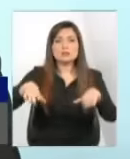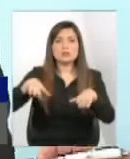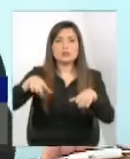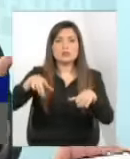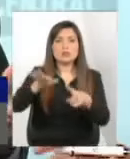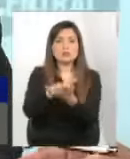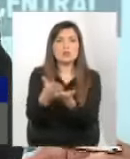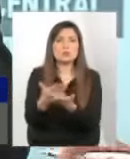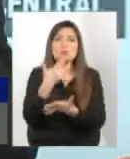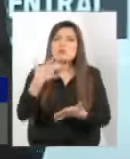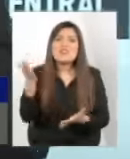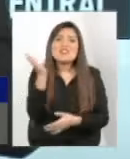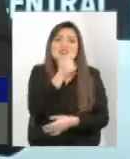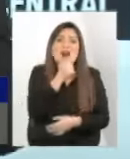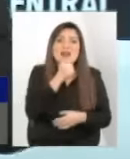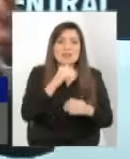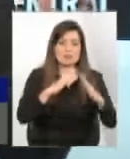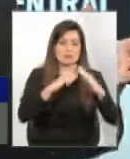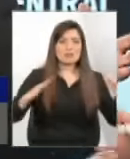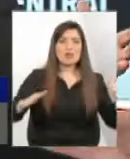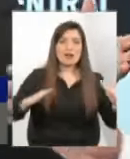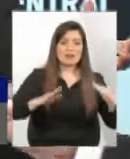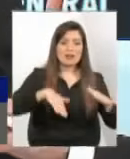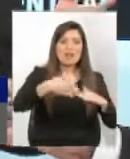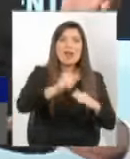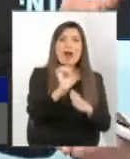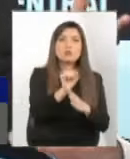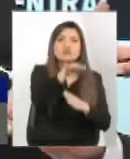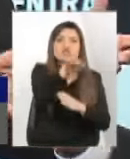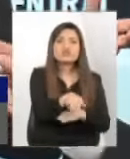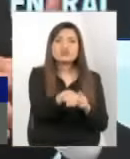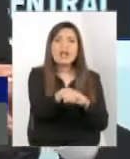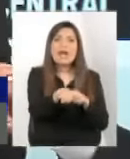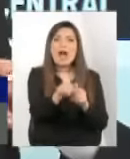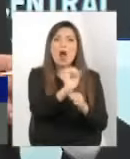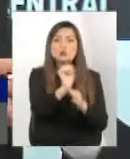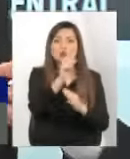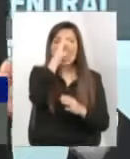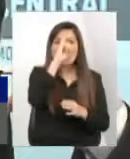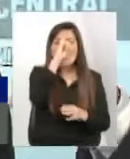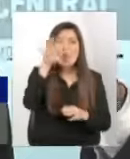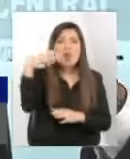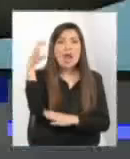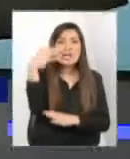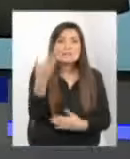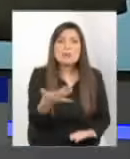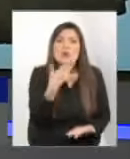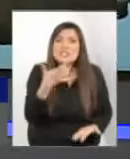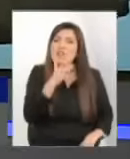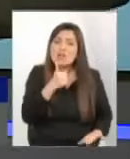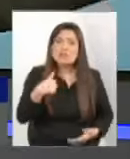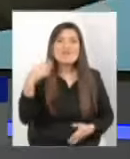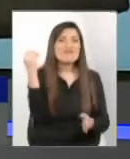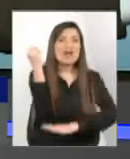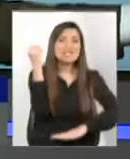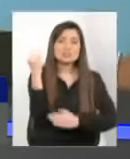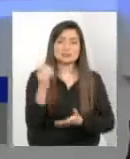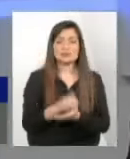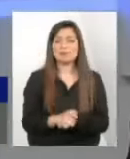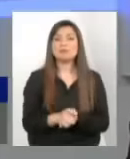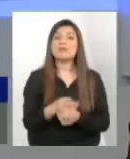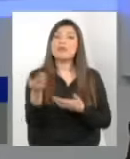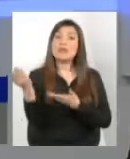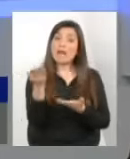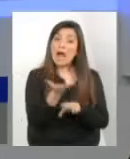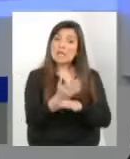centro de cename? me parece un autor de lo más básico de sentido común pero de sentido común Edison tienes la cámara número 3 30 segundos